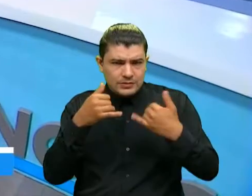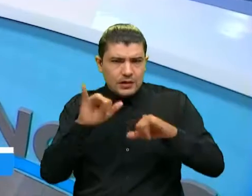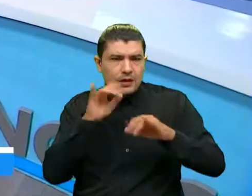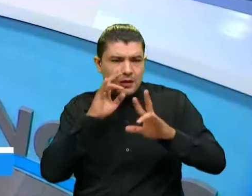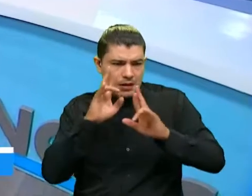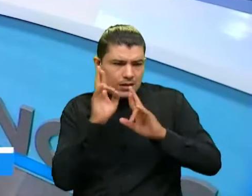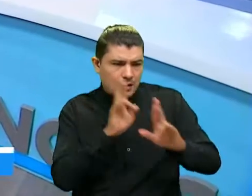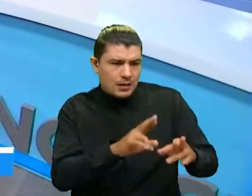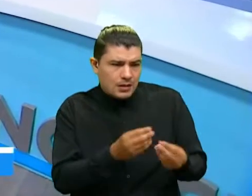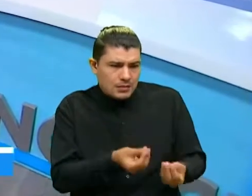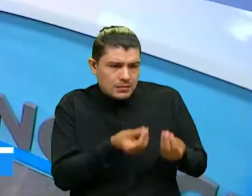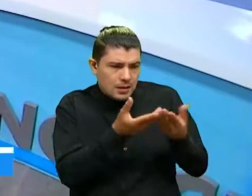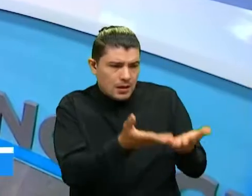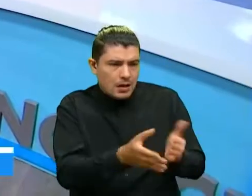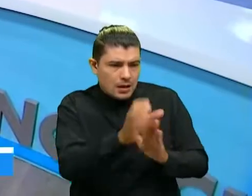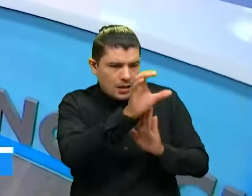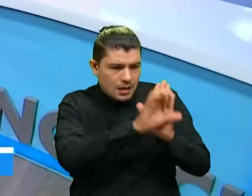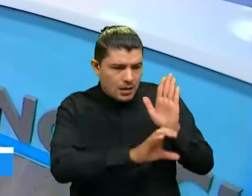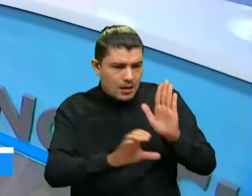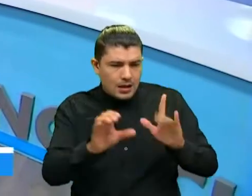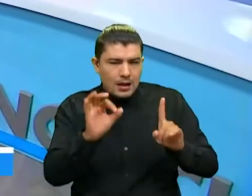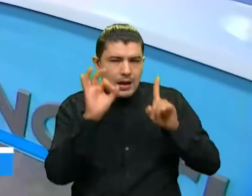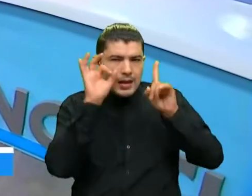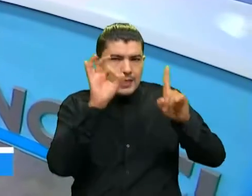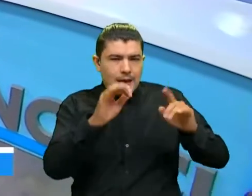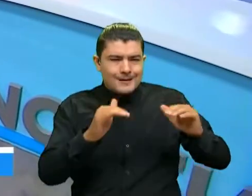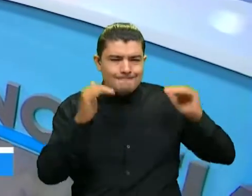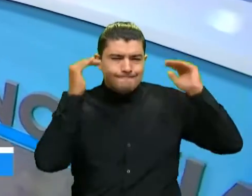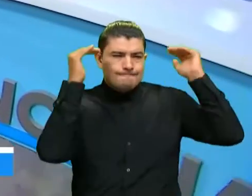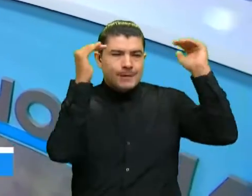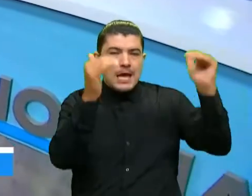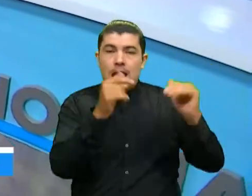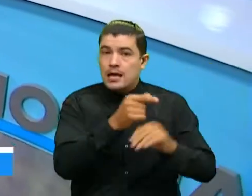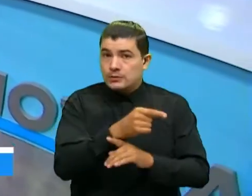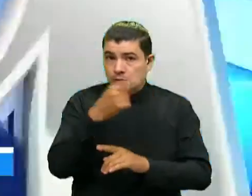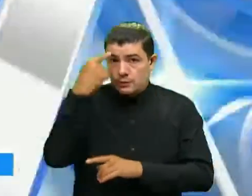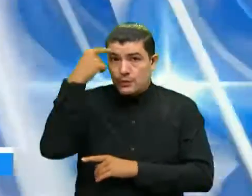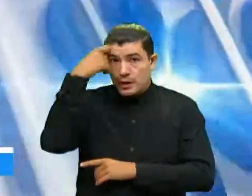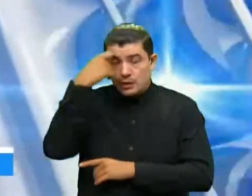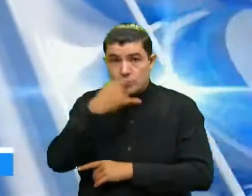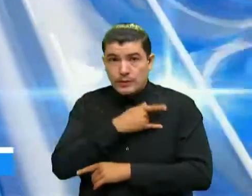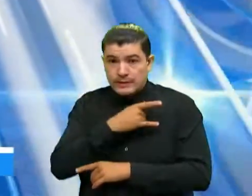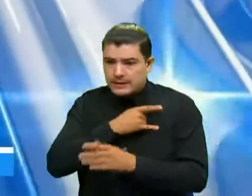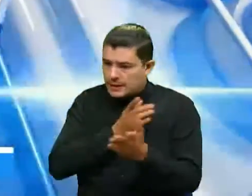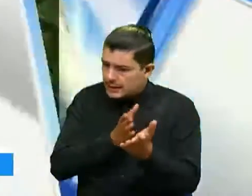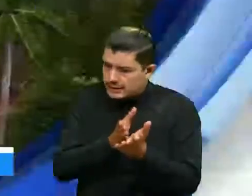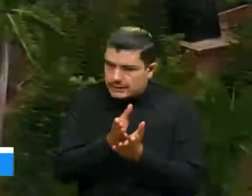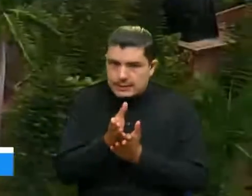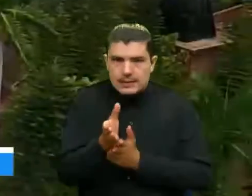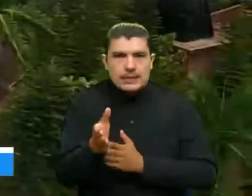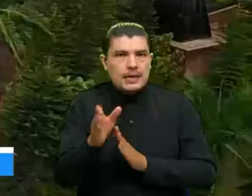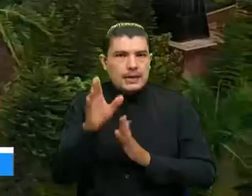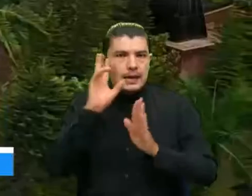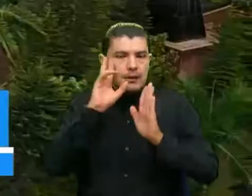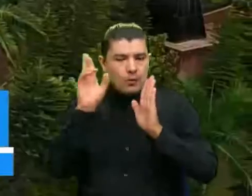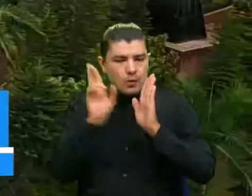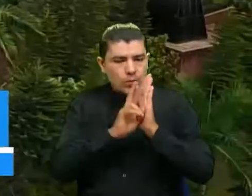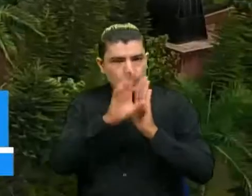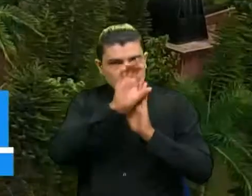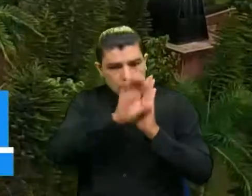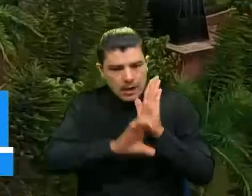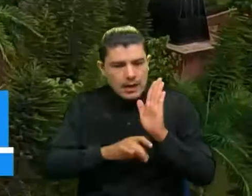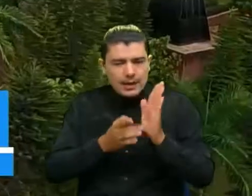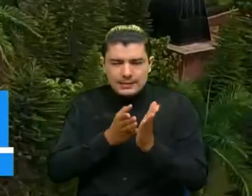calidad el reto es mantener la alta calidad y la alta calidad significa en situaciones como estas también la